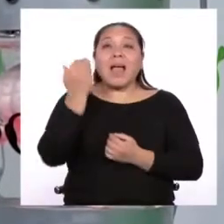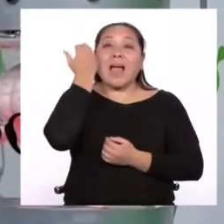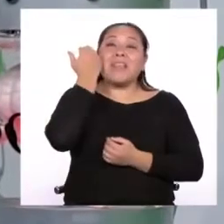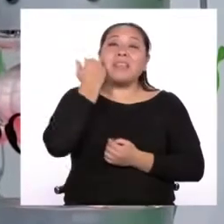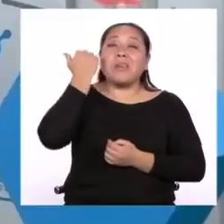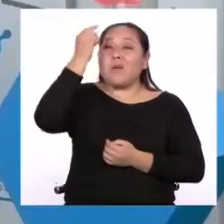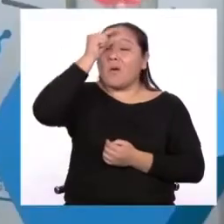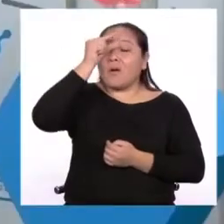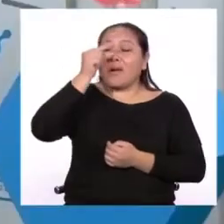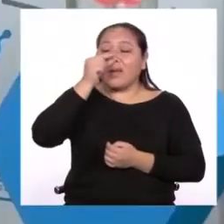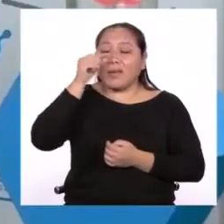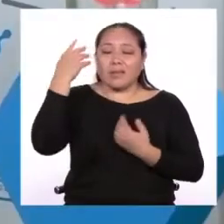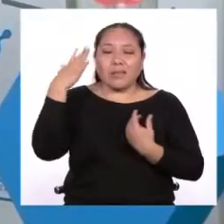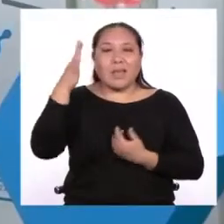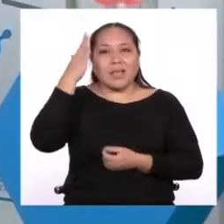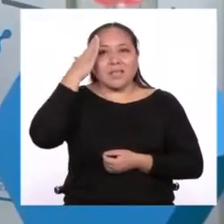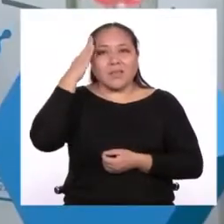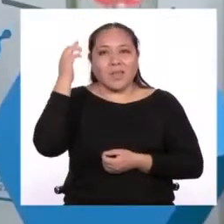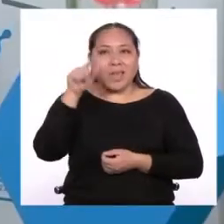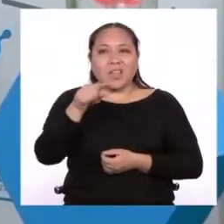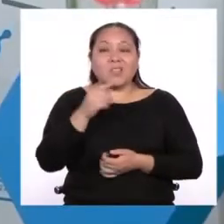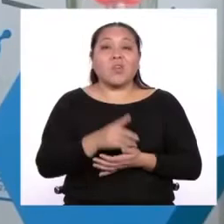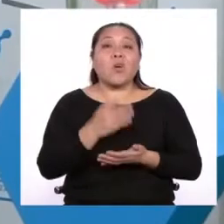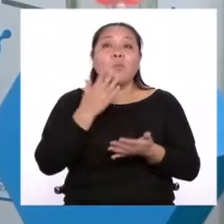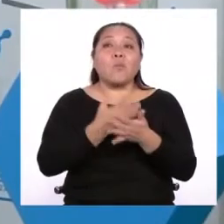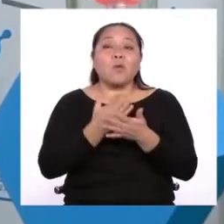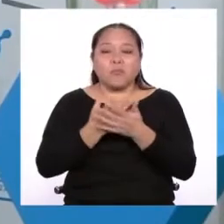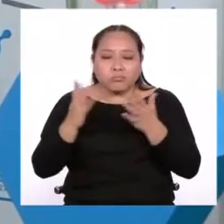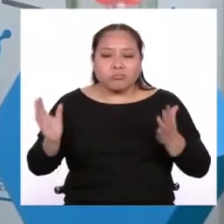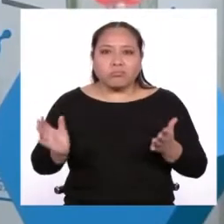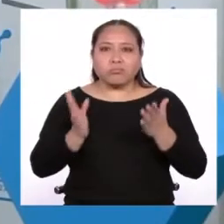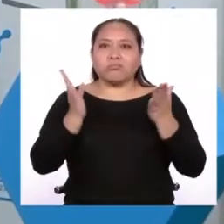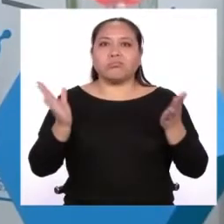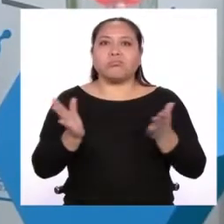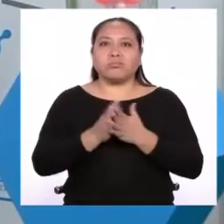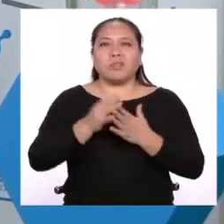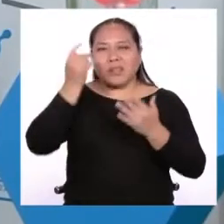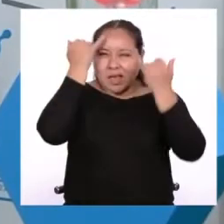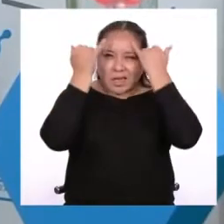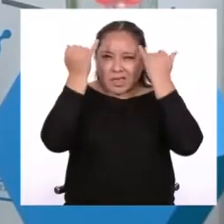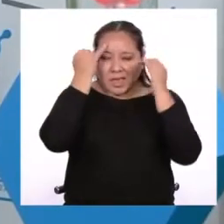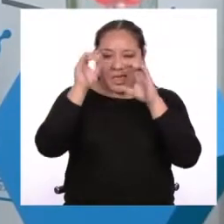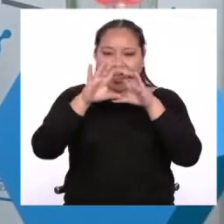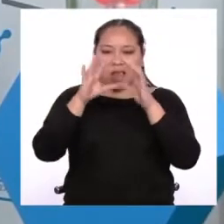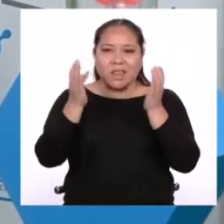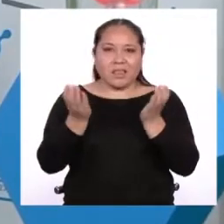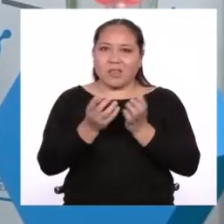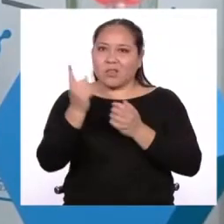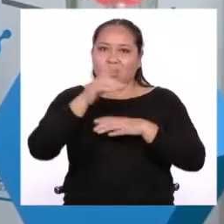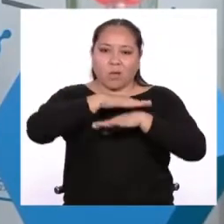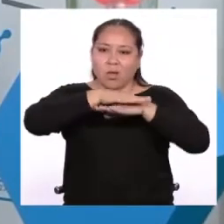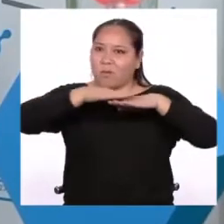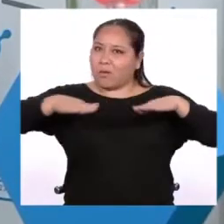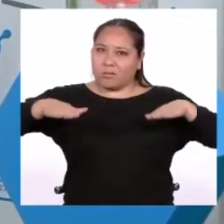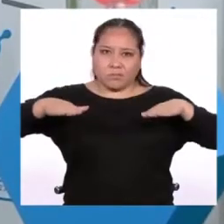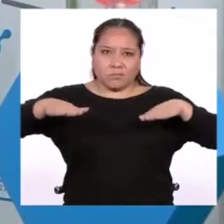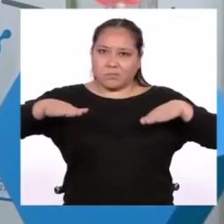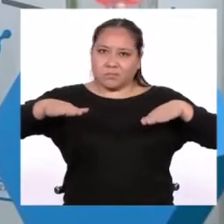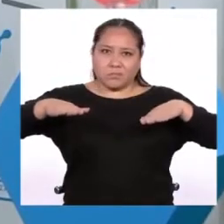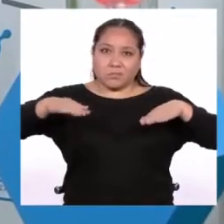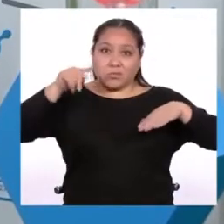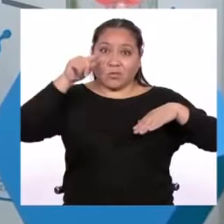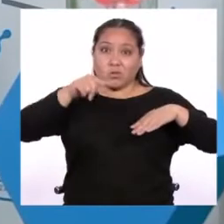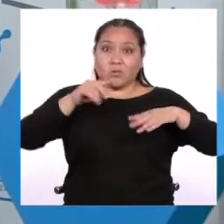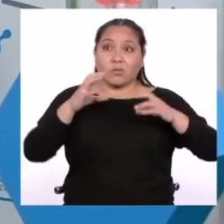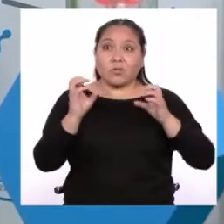sabían esto. Y esa fue una de las cosas que los motivó a formar la idea de que la Tierra no podía ser plana. Porque si